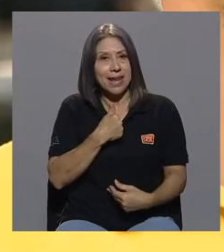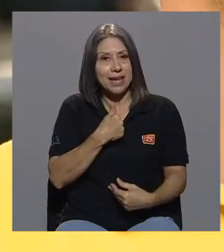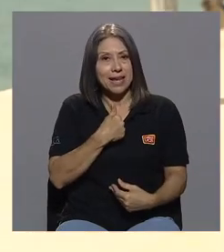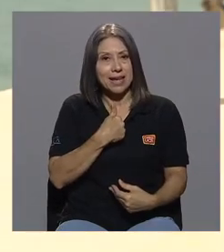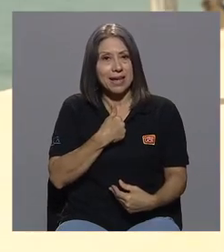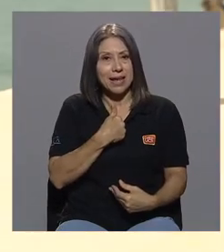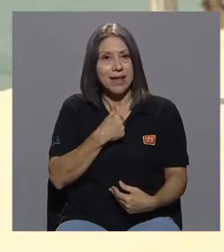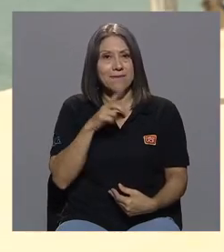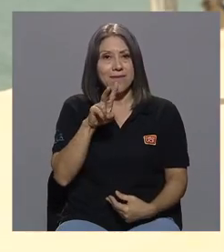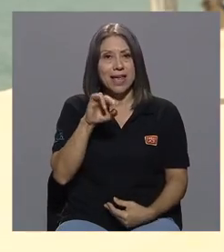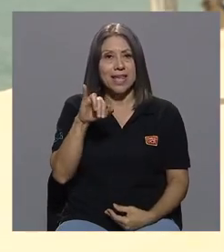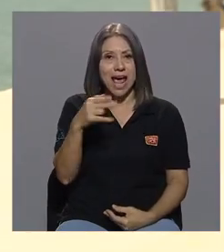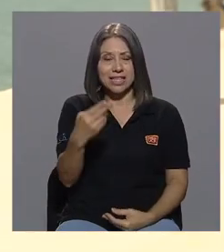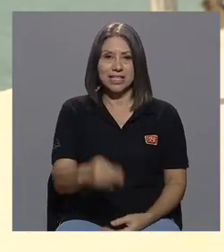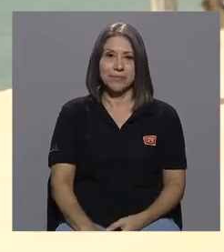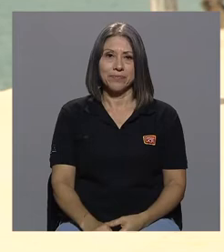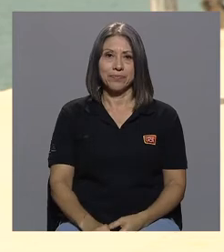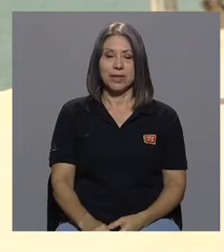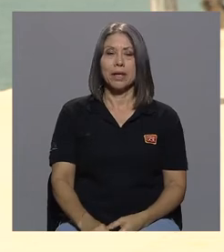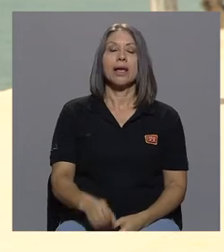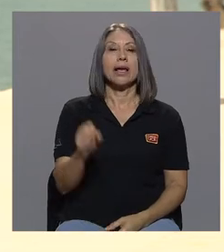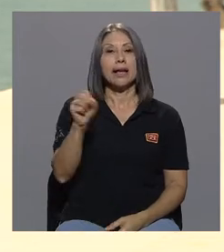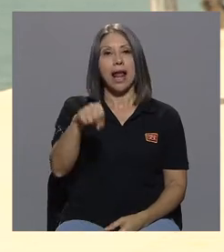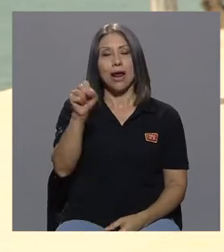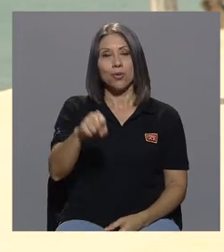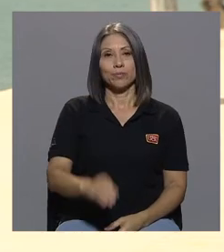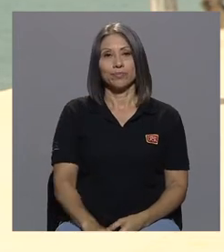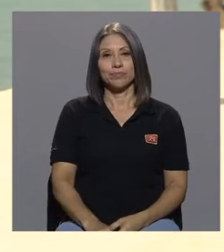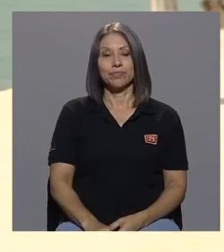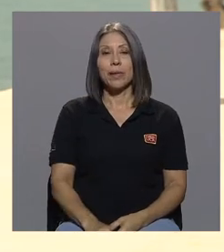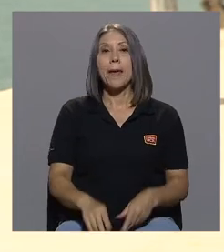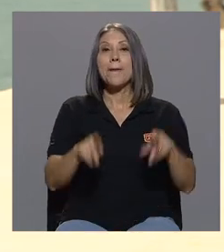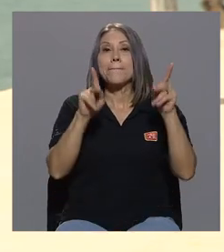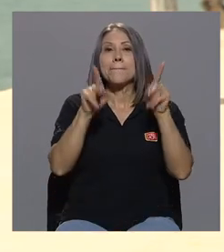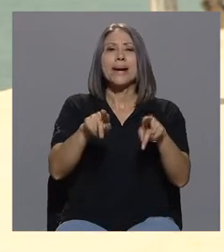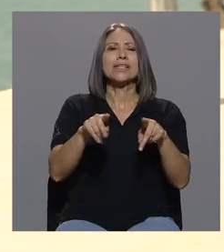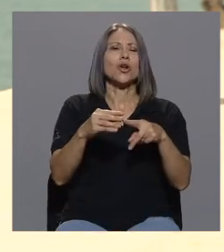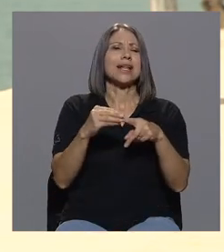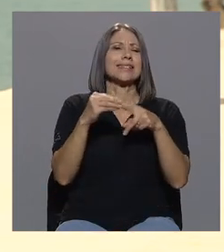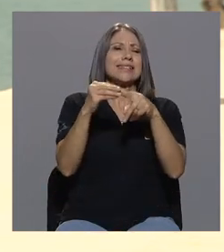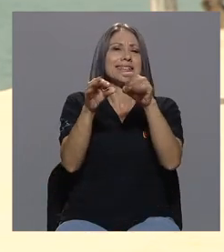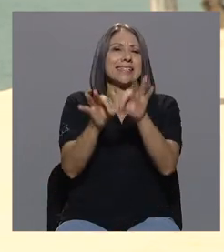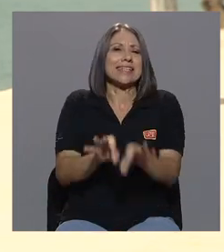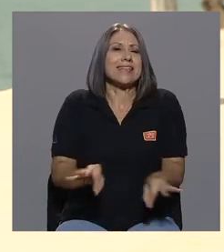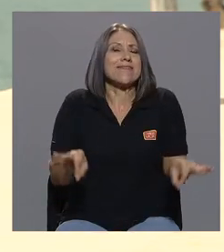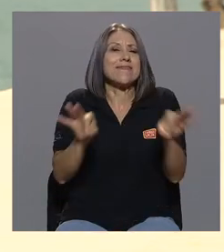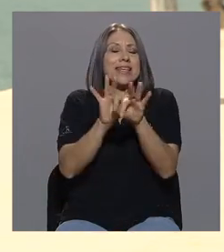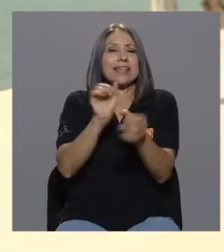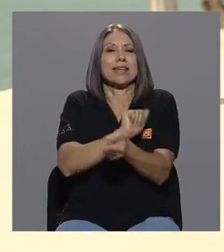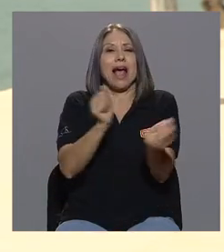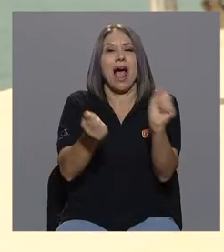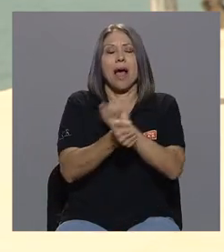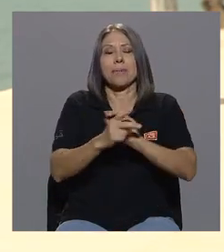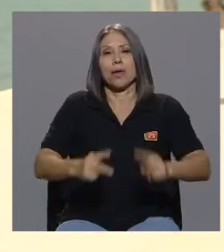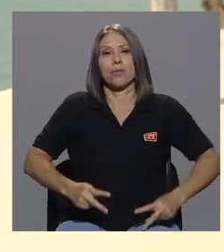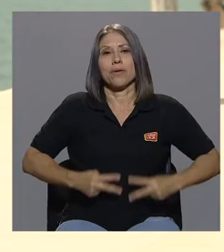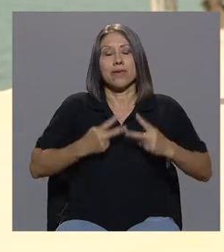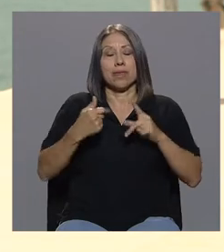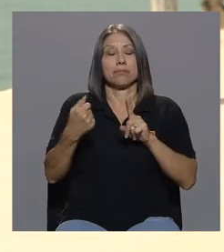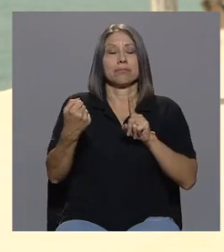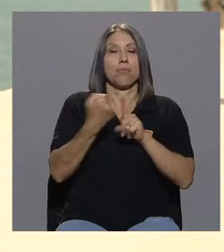VIH. Claro personas significativas que definitivamente cambiaron mi vida impactaron mi vida